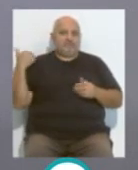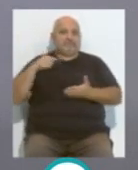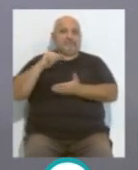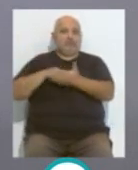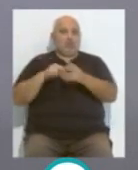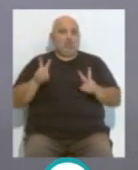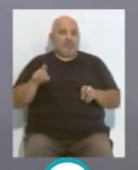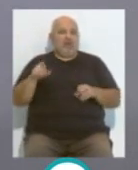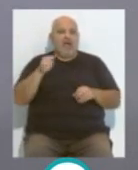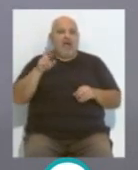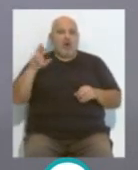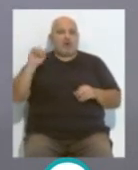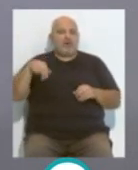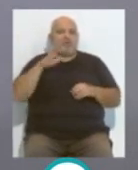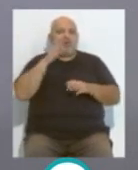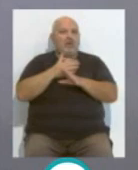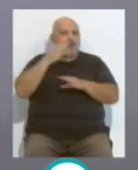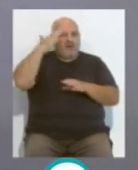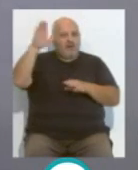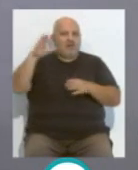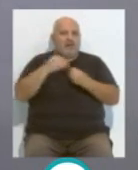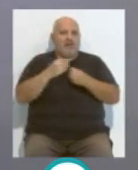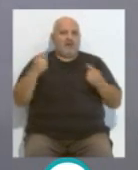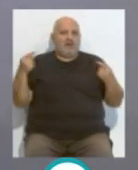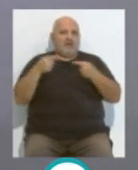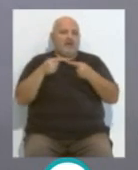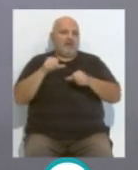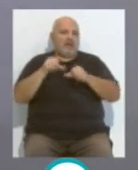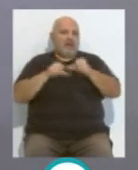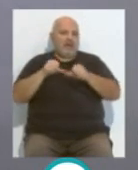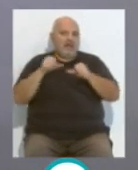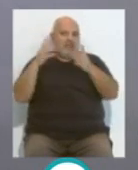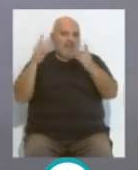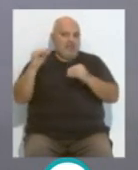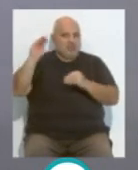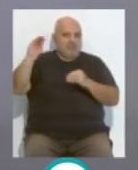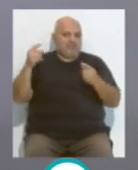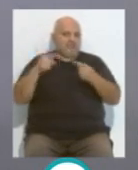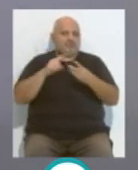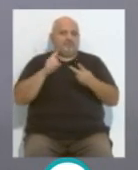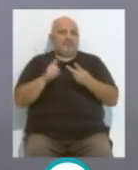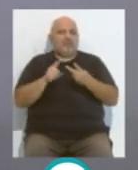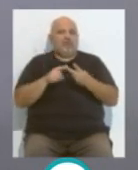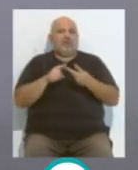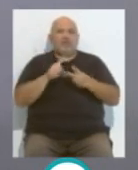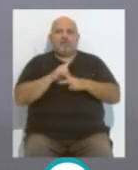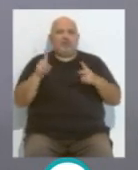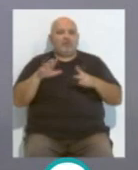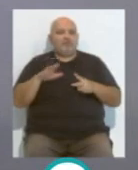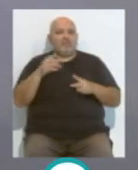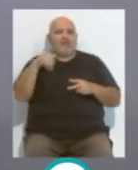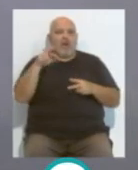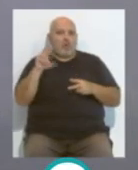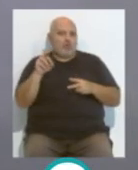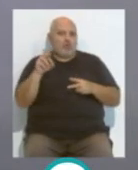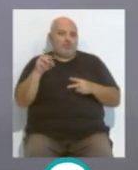fichaje, porque está jugando en Kazajistán, estaba jugando a la liga hasta hace 10 días, otro de los que no estuvo fue Marcos